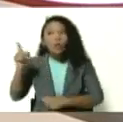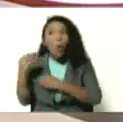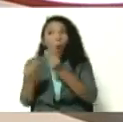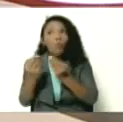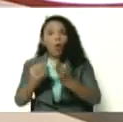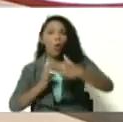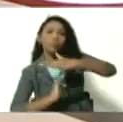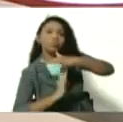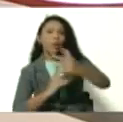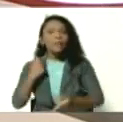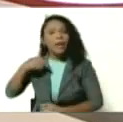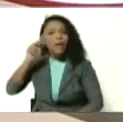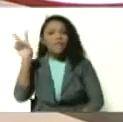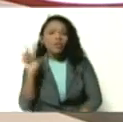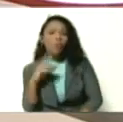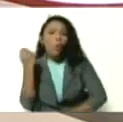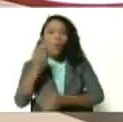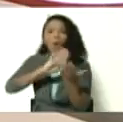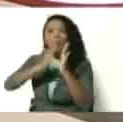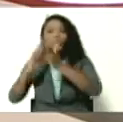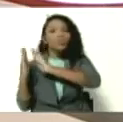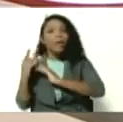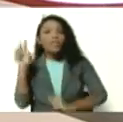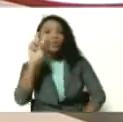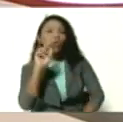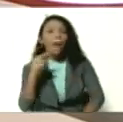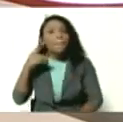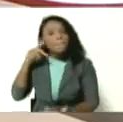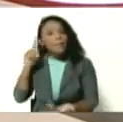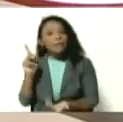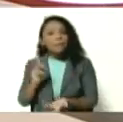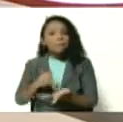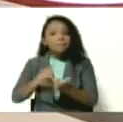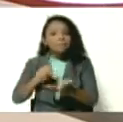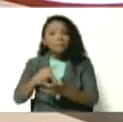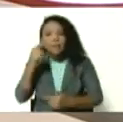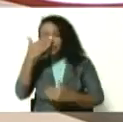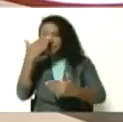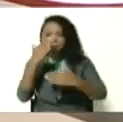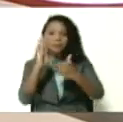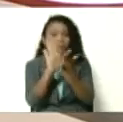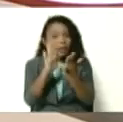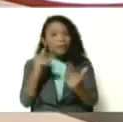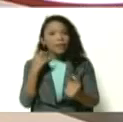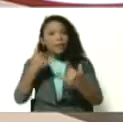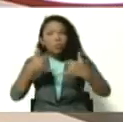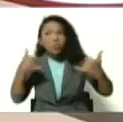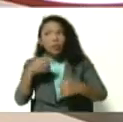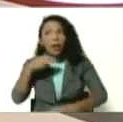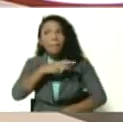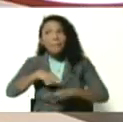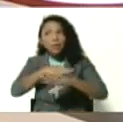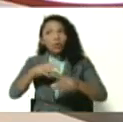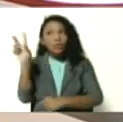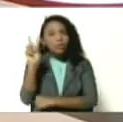venezolanos, la comunidad venezolana presente en esa localidad fronteriza y al mismo tiempo con la misión venezolana?